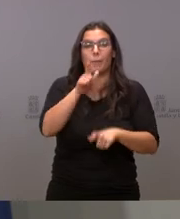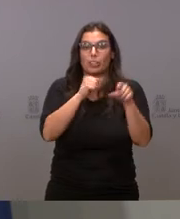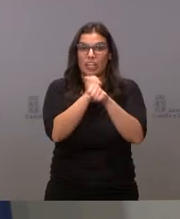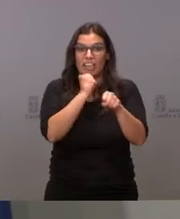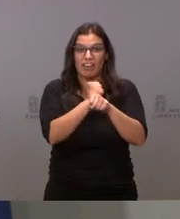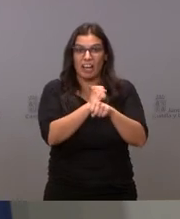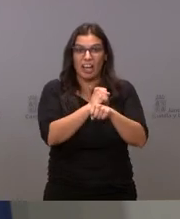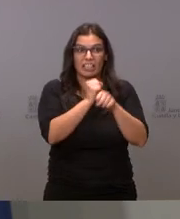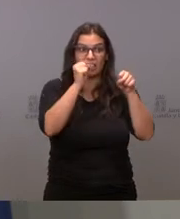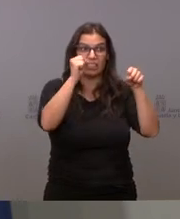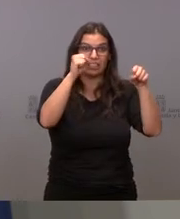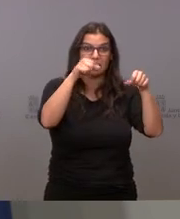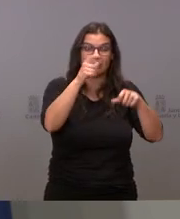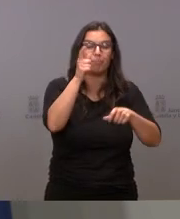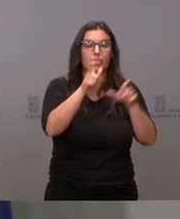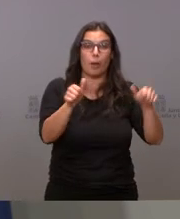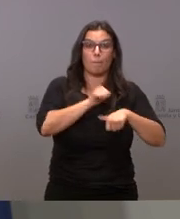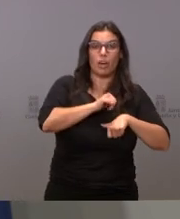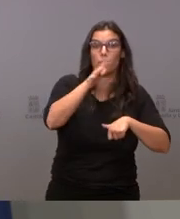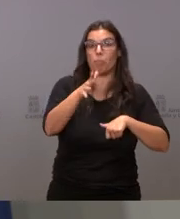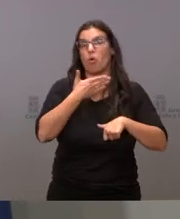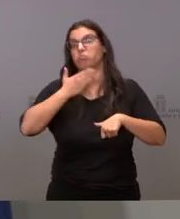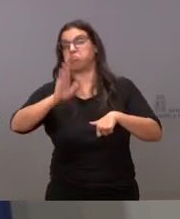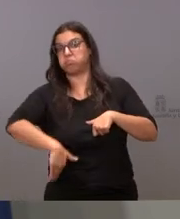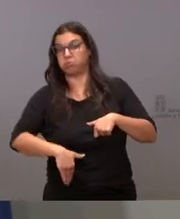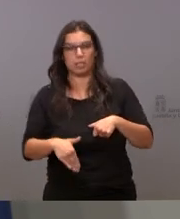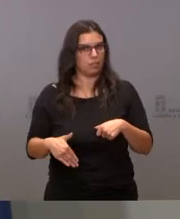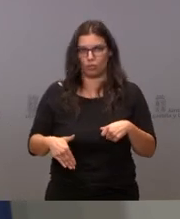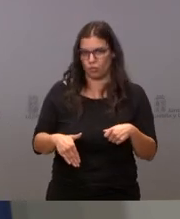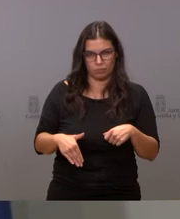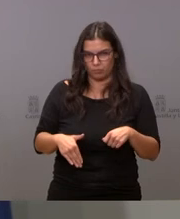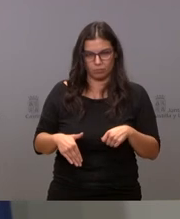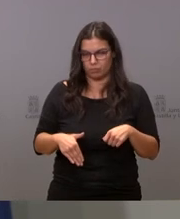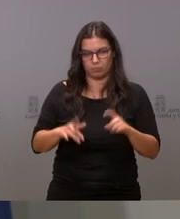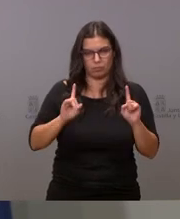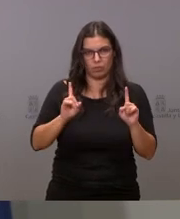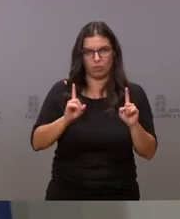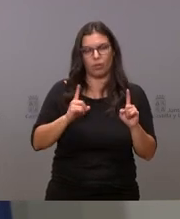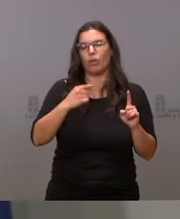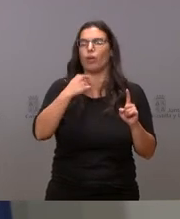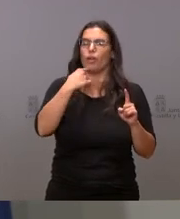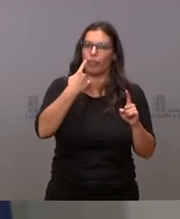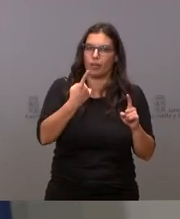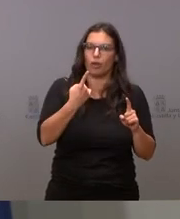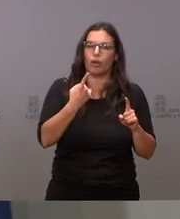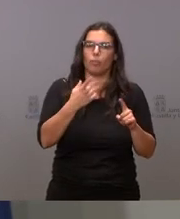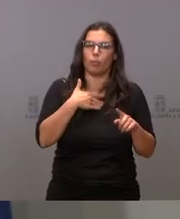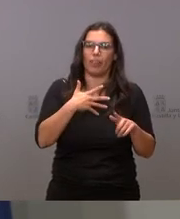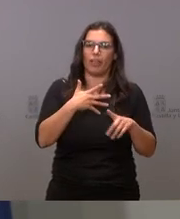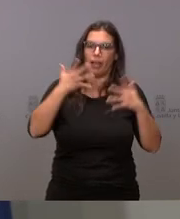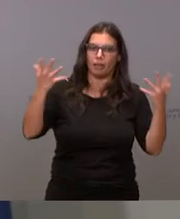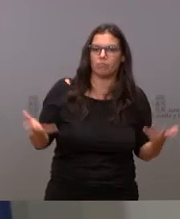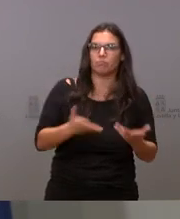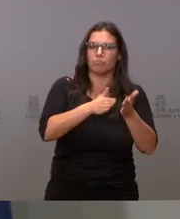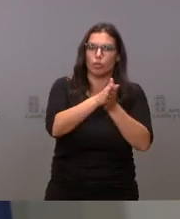no, no, no he dicho si estamos incentivando adecuadamente a